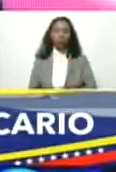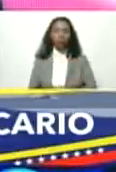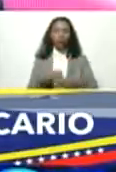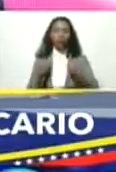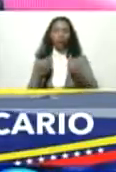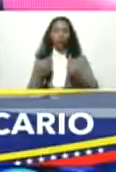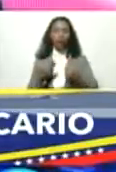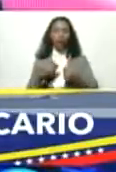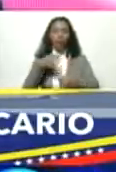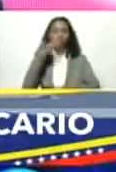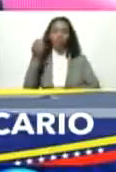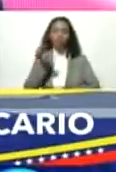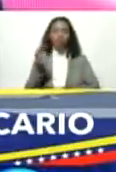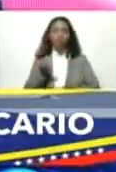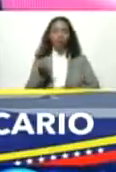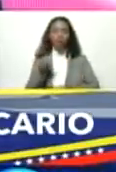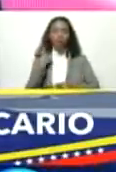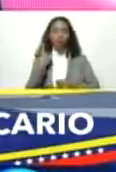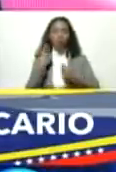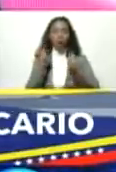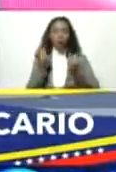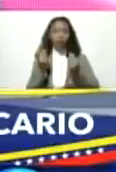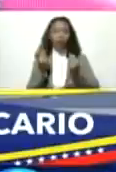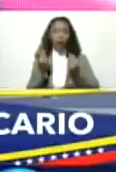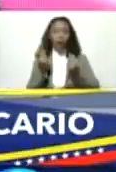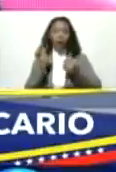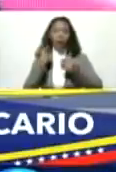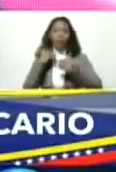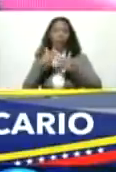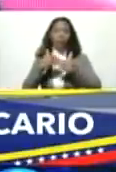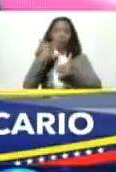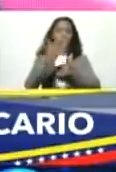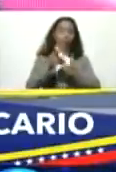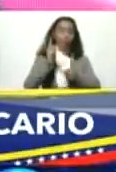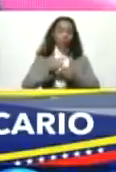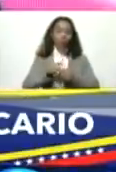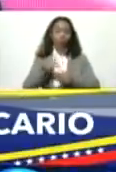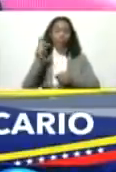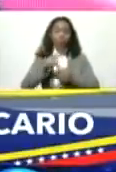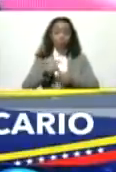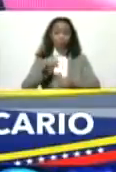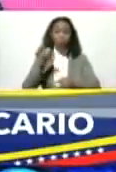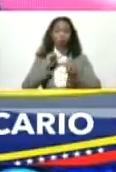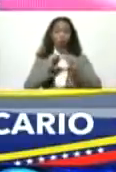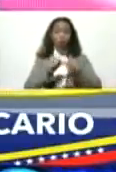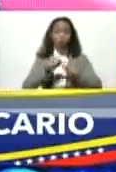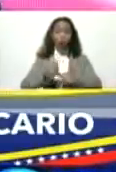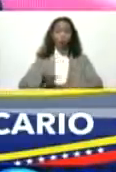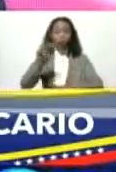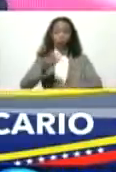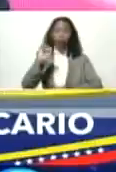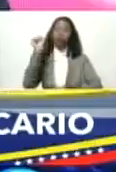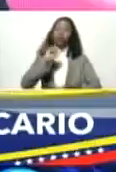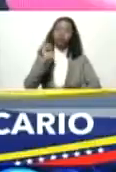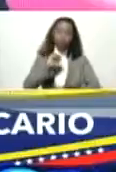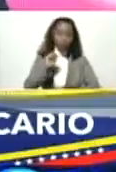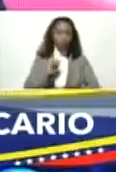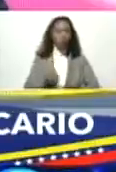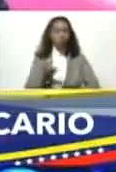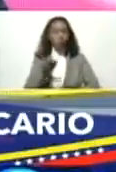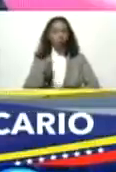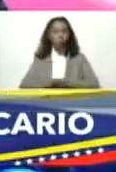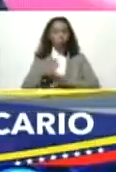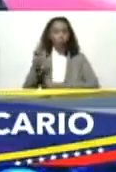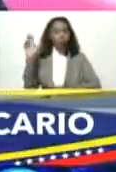economía real y de una economía post petrolera ¿que el petróleo va a seguir siendo importante? claro que sí si Venezuela tiene